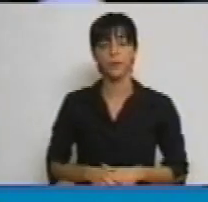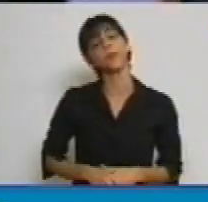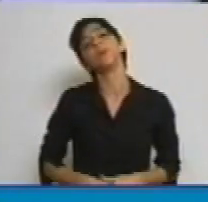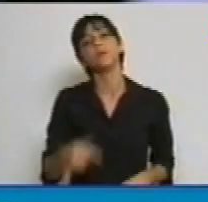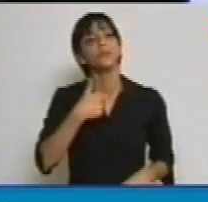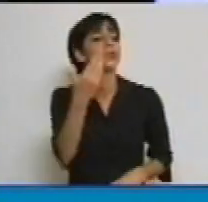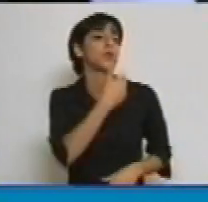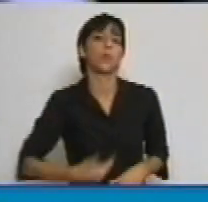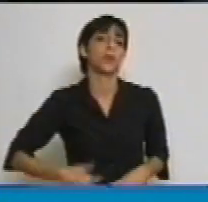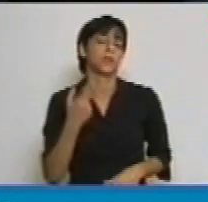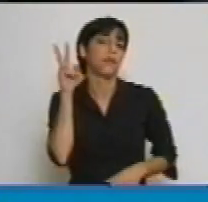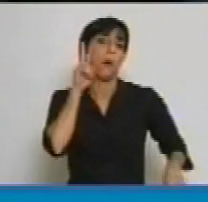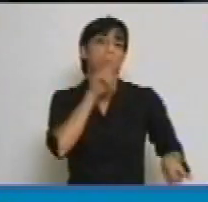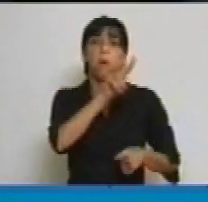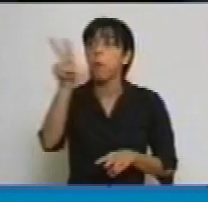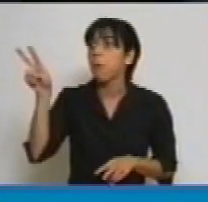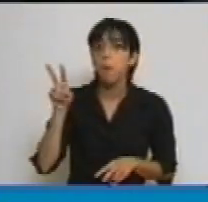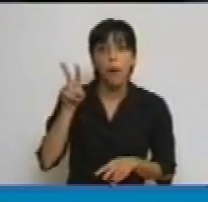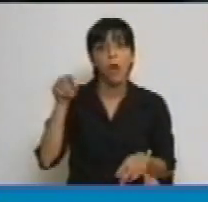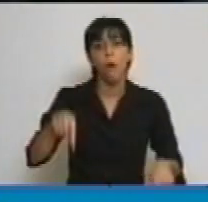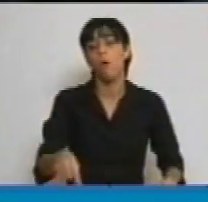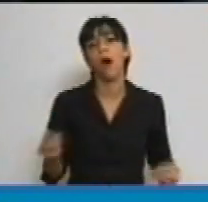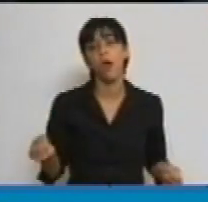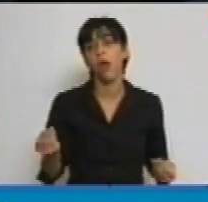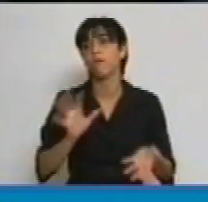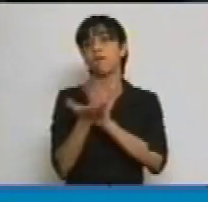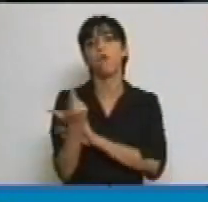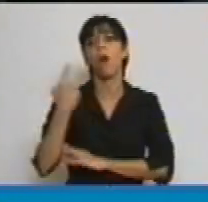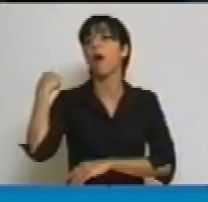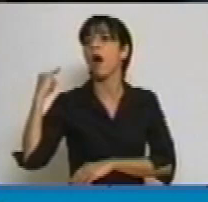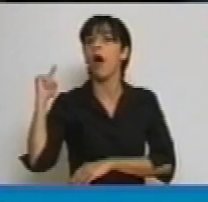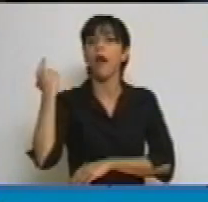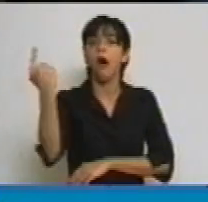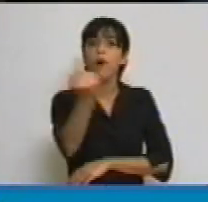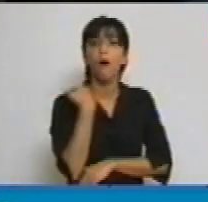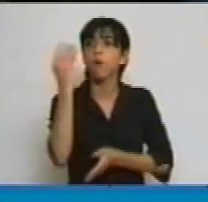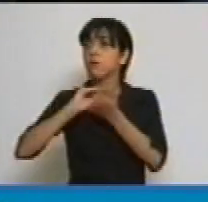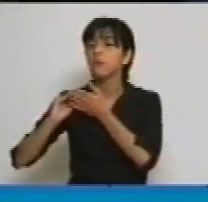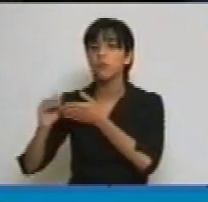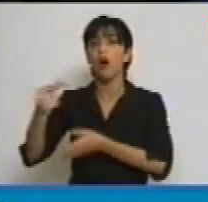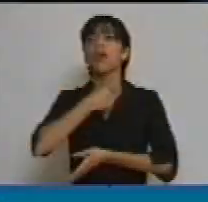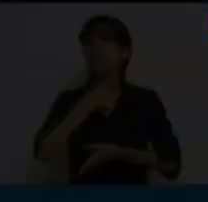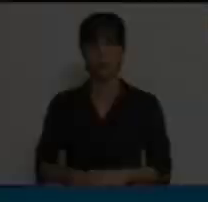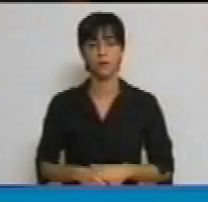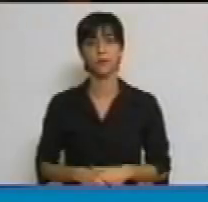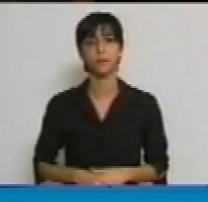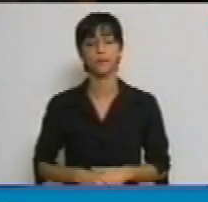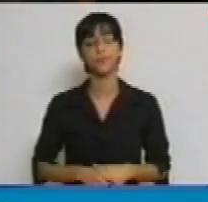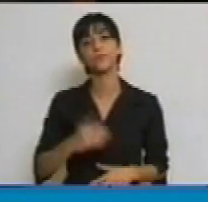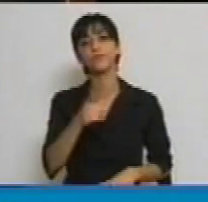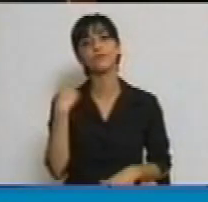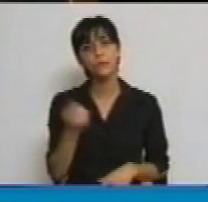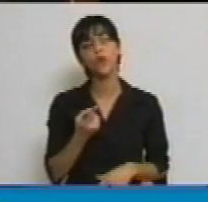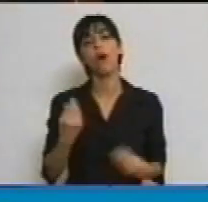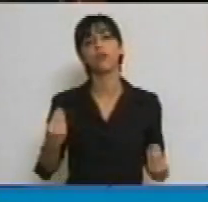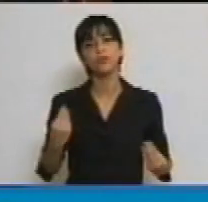Lo que veo es un espíritu no constructivo, sino absolutamente destructivo. Nosotros tenemos